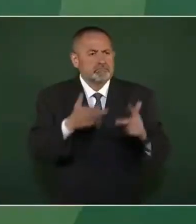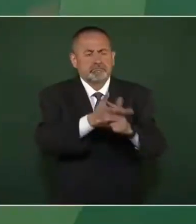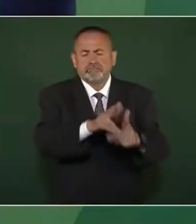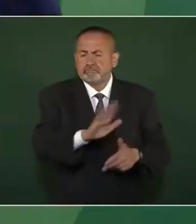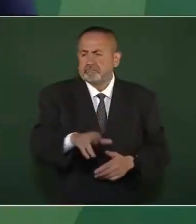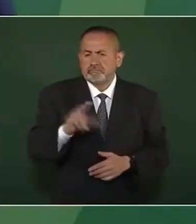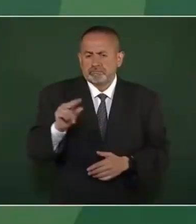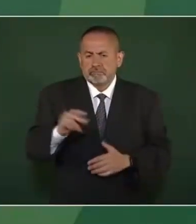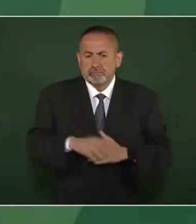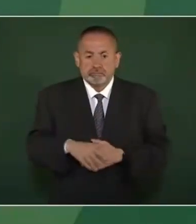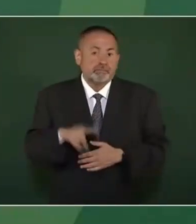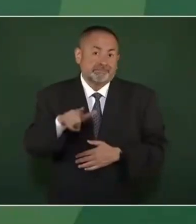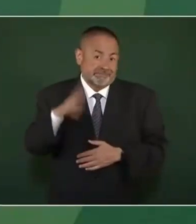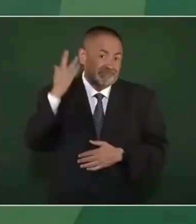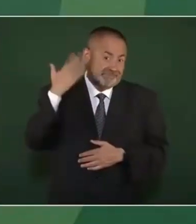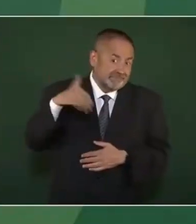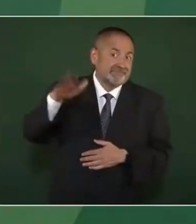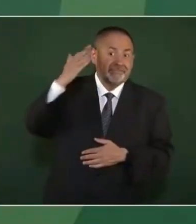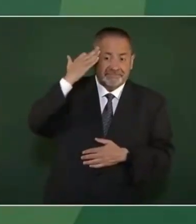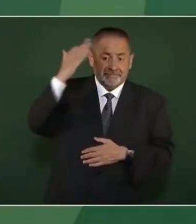porque en aquel tiempo